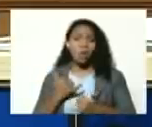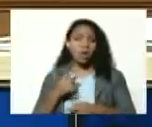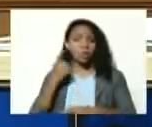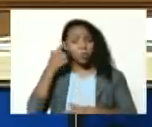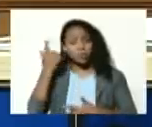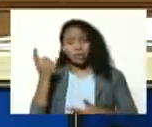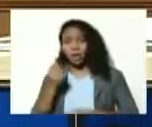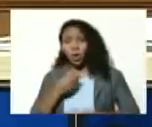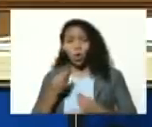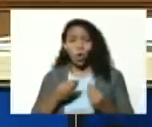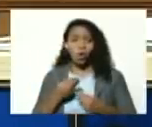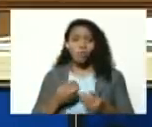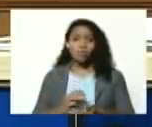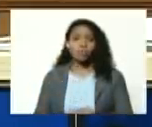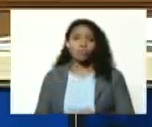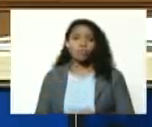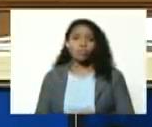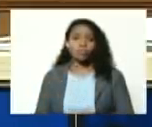puedo asegurar ahora